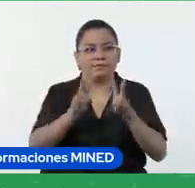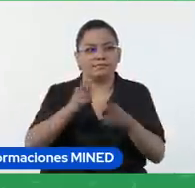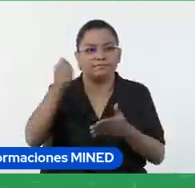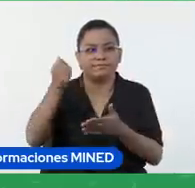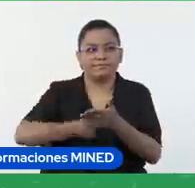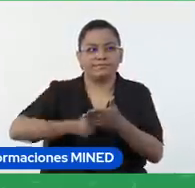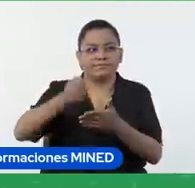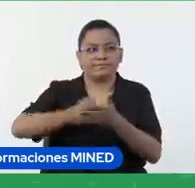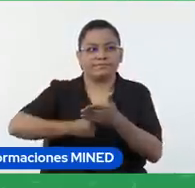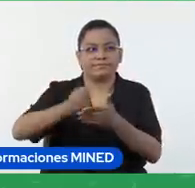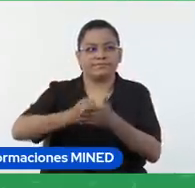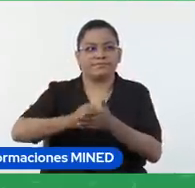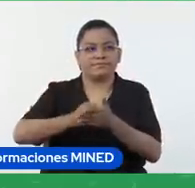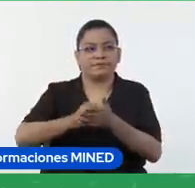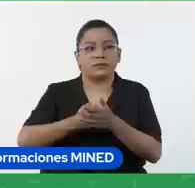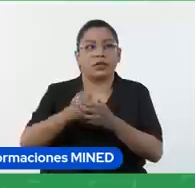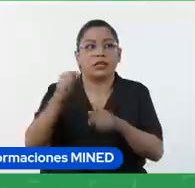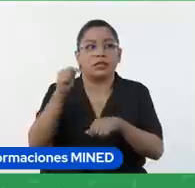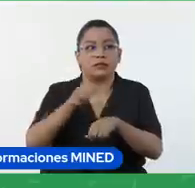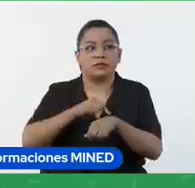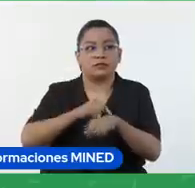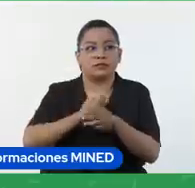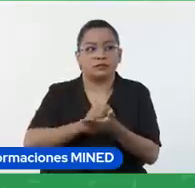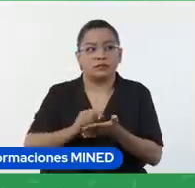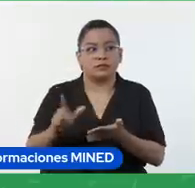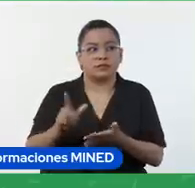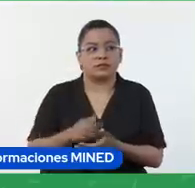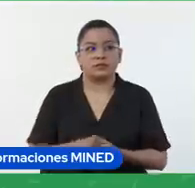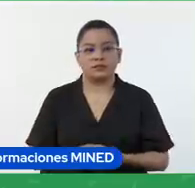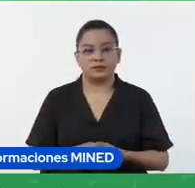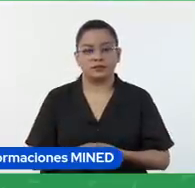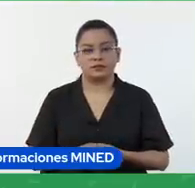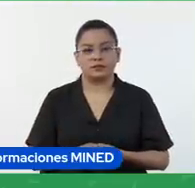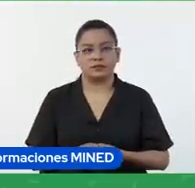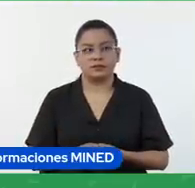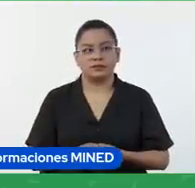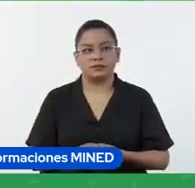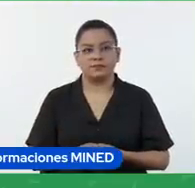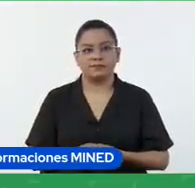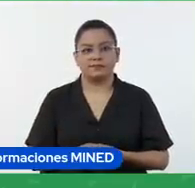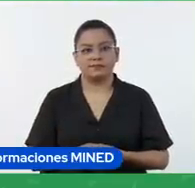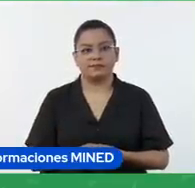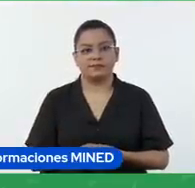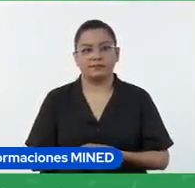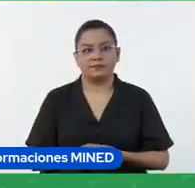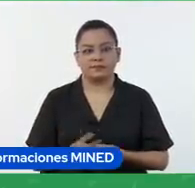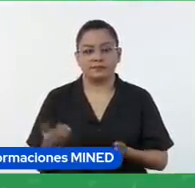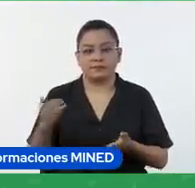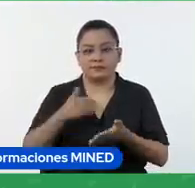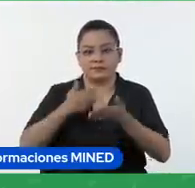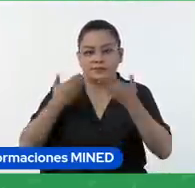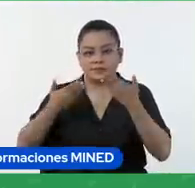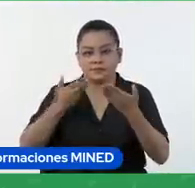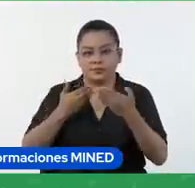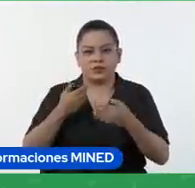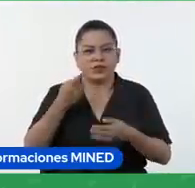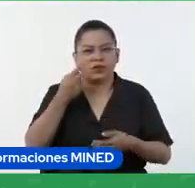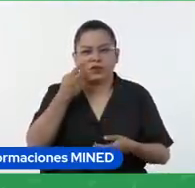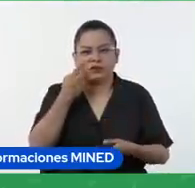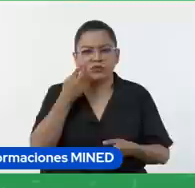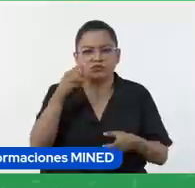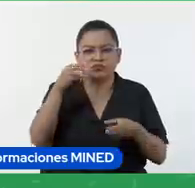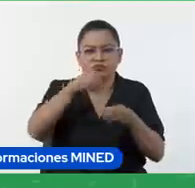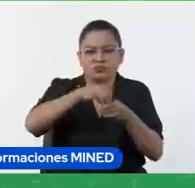realizado durante el periodo escolar y reitero no lo veamos solo como un